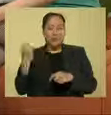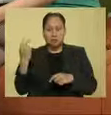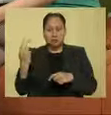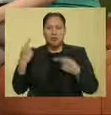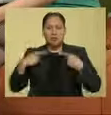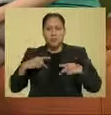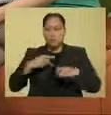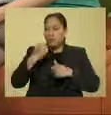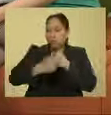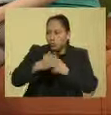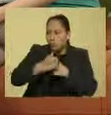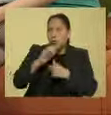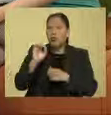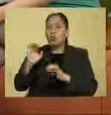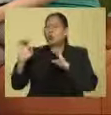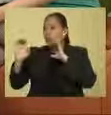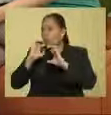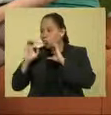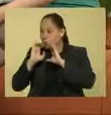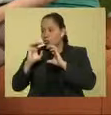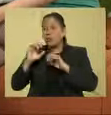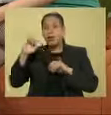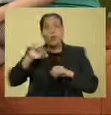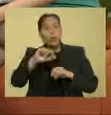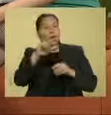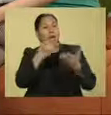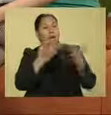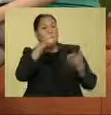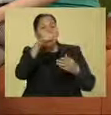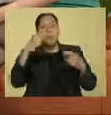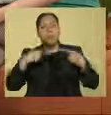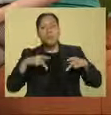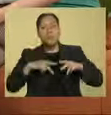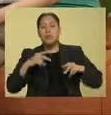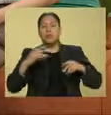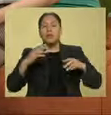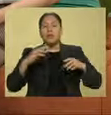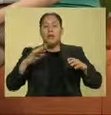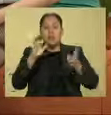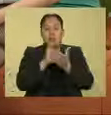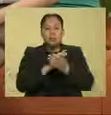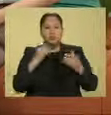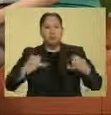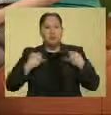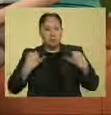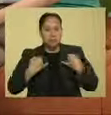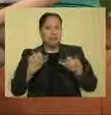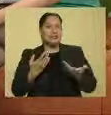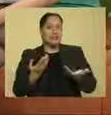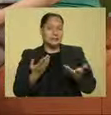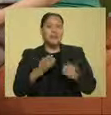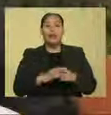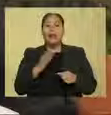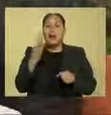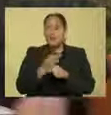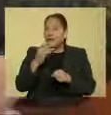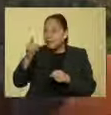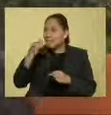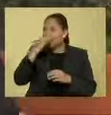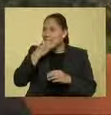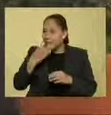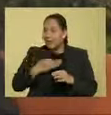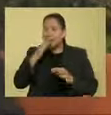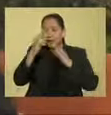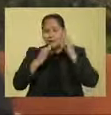Competencia o comunicación, el hoy de las parejas jóvenes. Doctor, bienvenido. Gracias, buen día. Y con la noticia que me acaba de dar. La